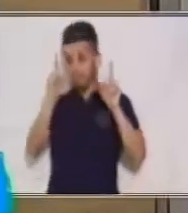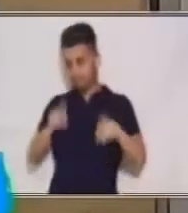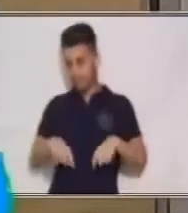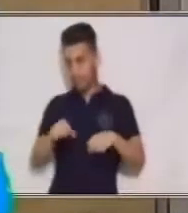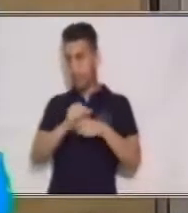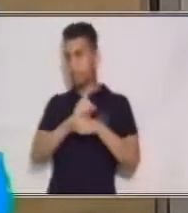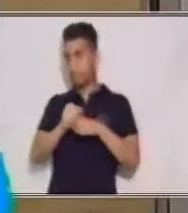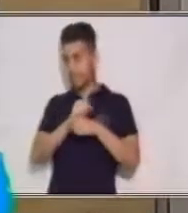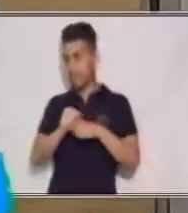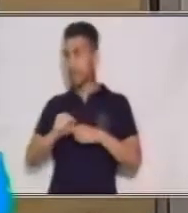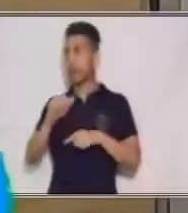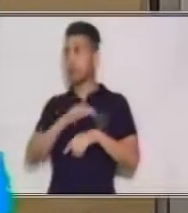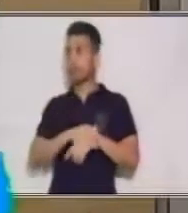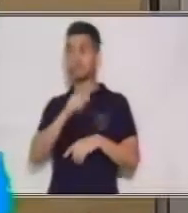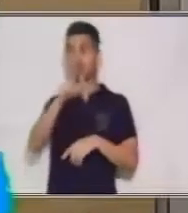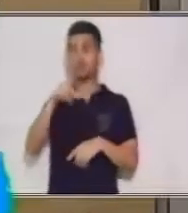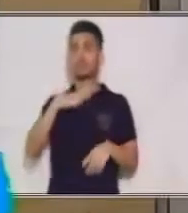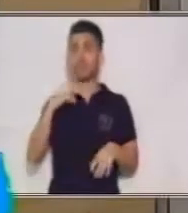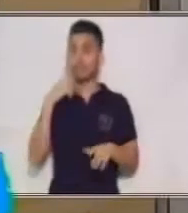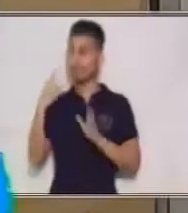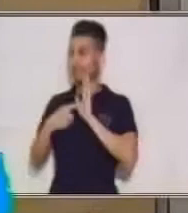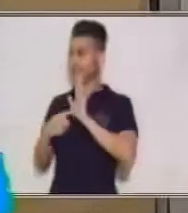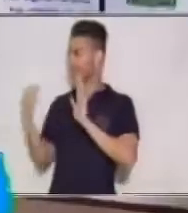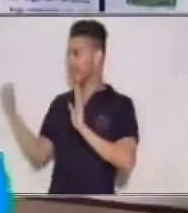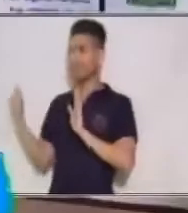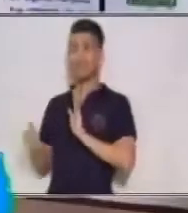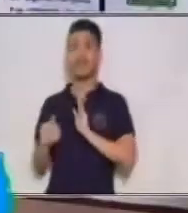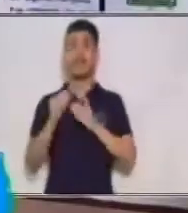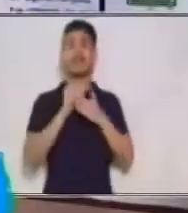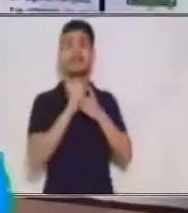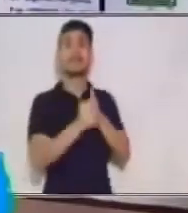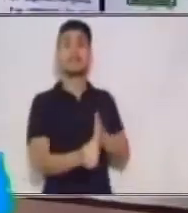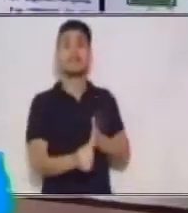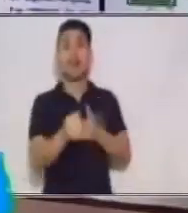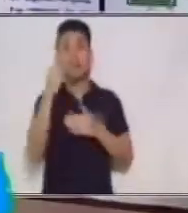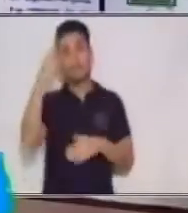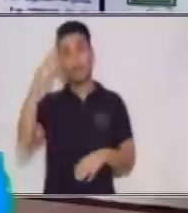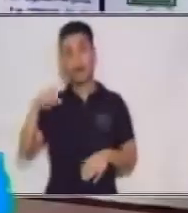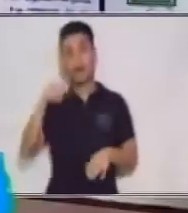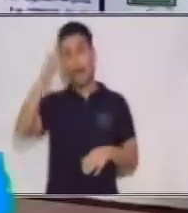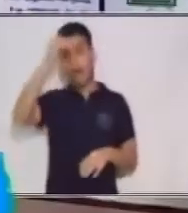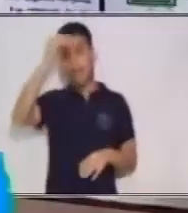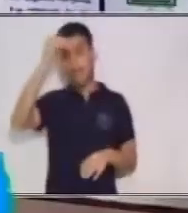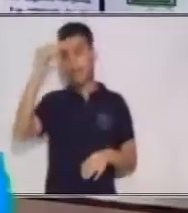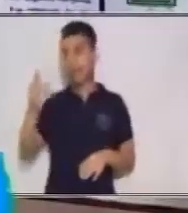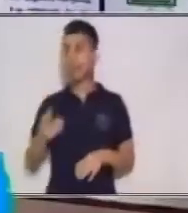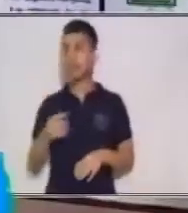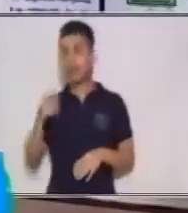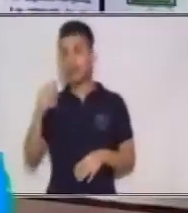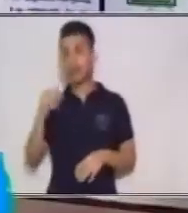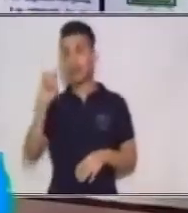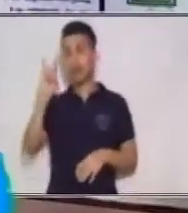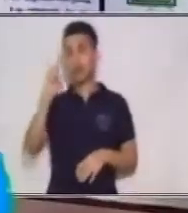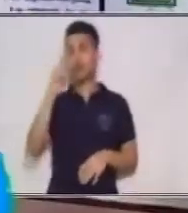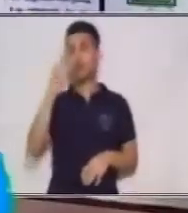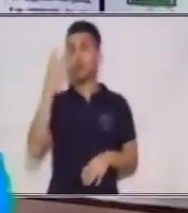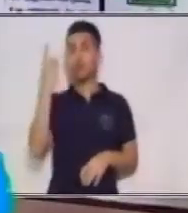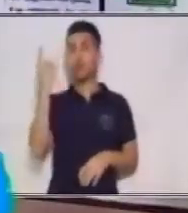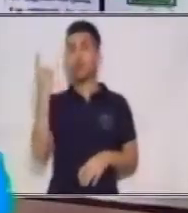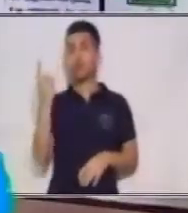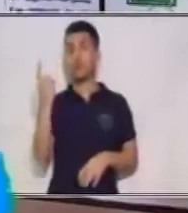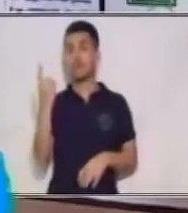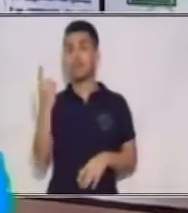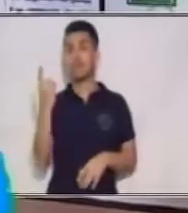Aquí está tu guía de aprendizaje y puedes seguir practicando en la unidad número